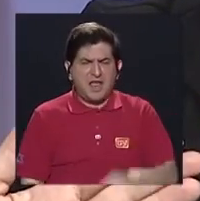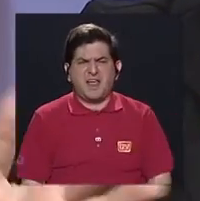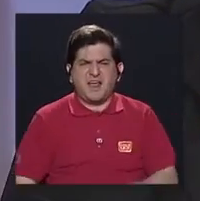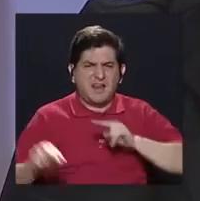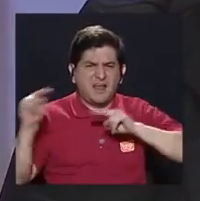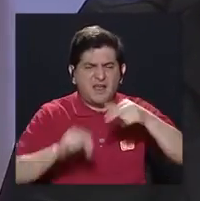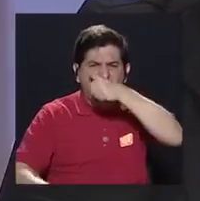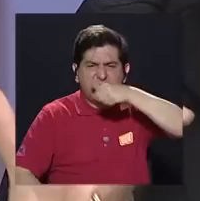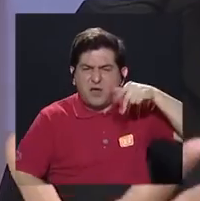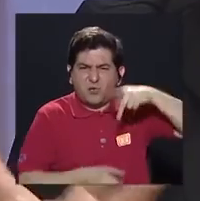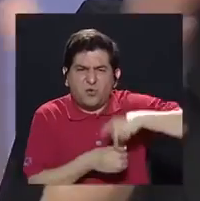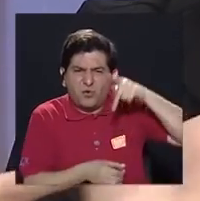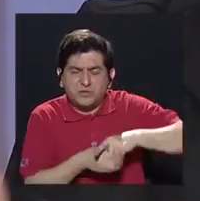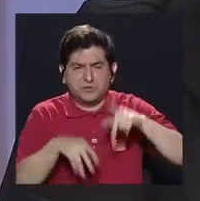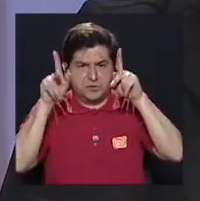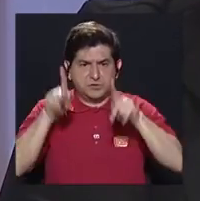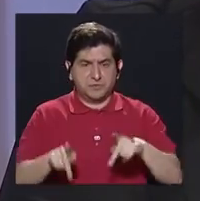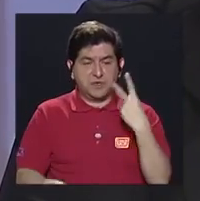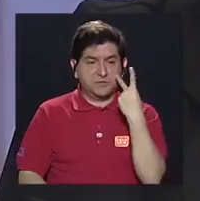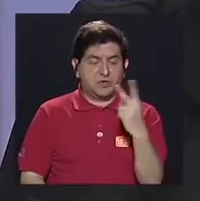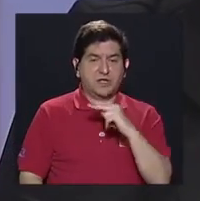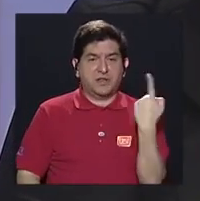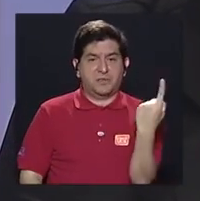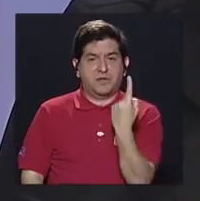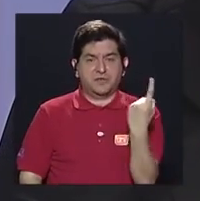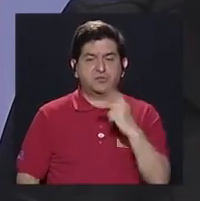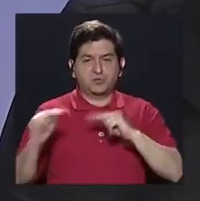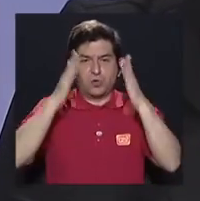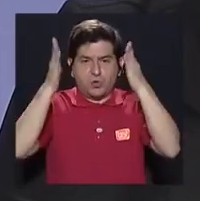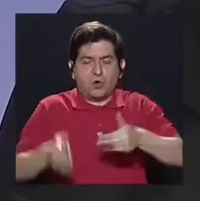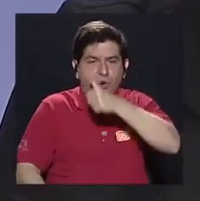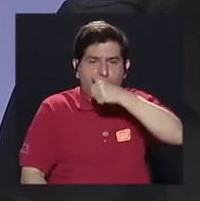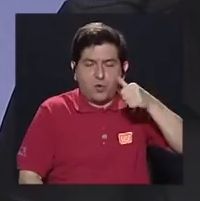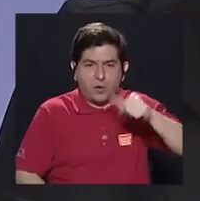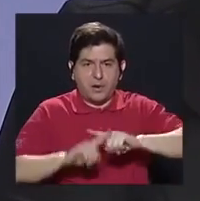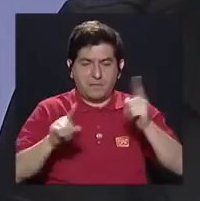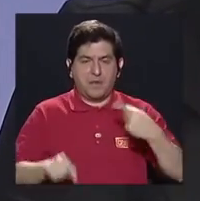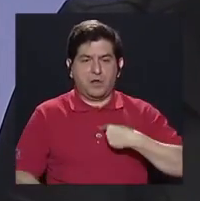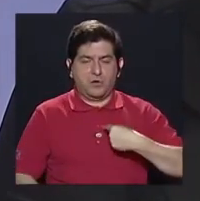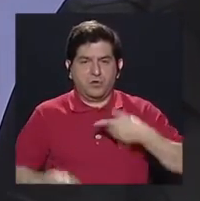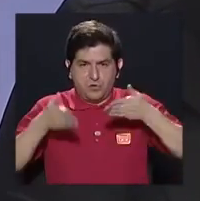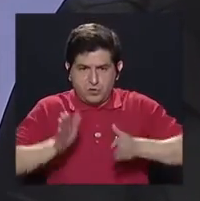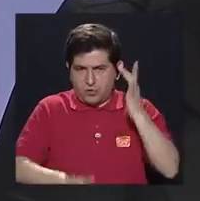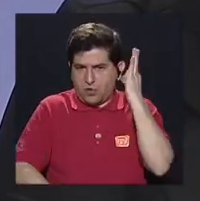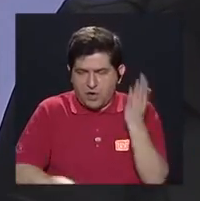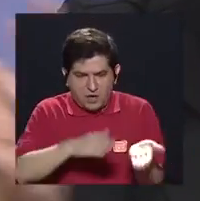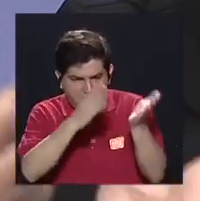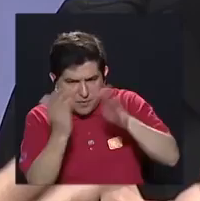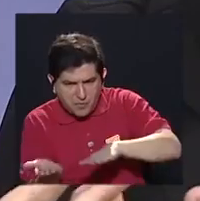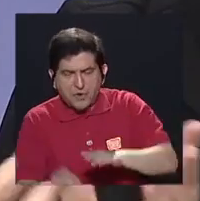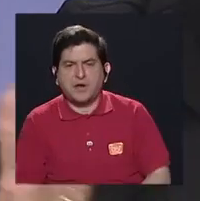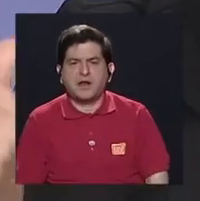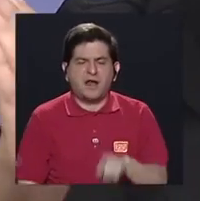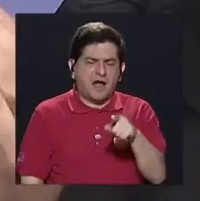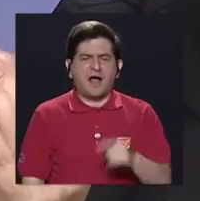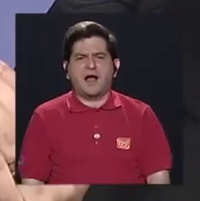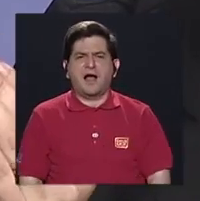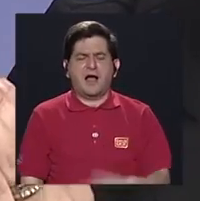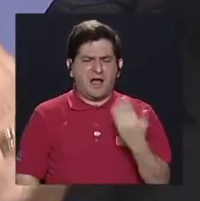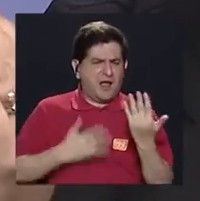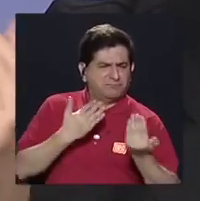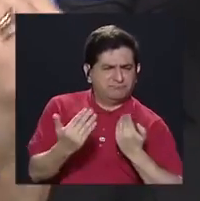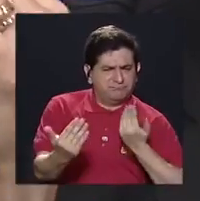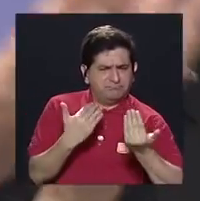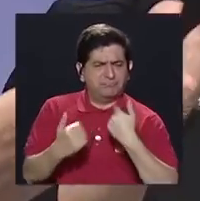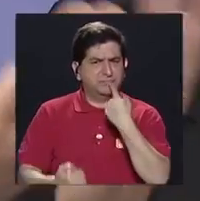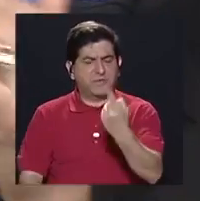narcotráfico y mucha gente ve solo el narcotraficante, pero uno, yo perdí una hija. Entonces, para mí es una empatía absoluta